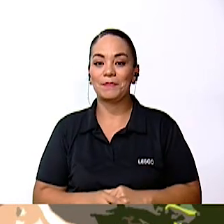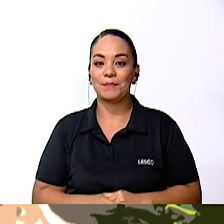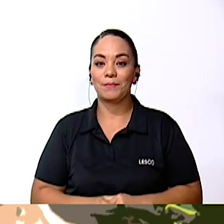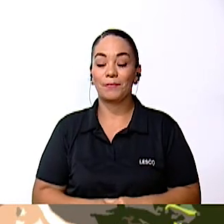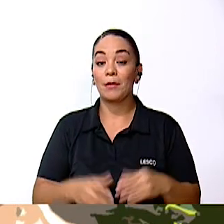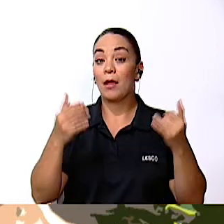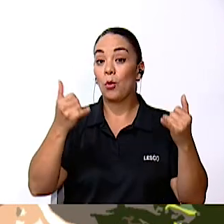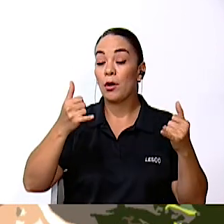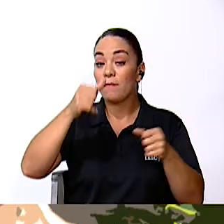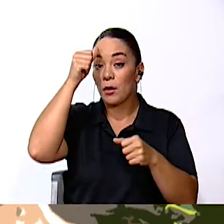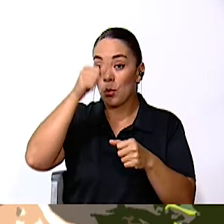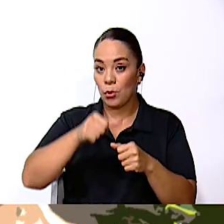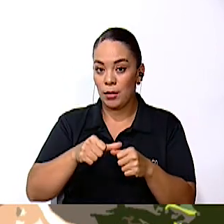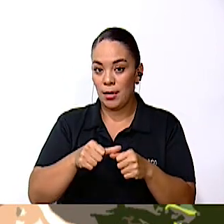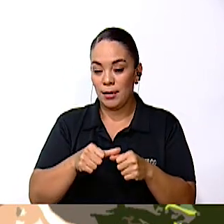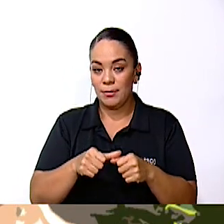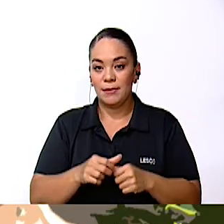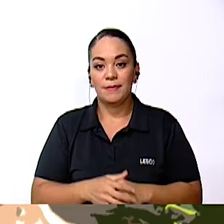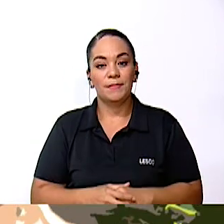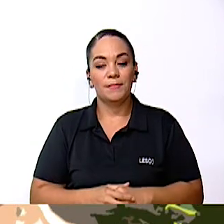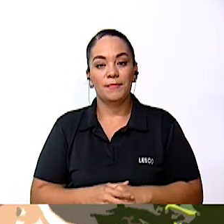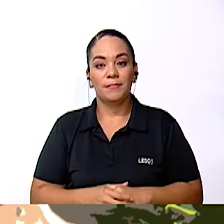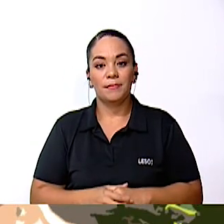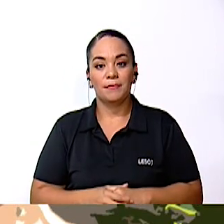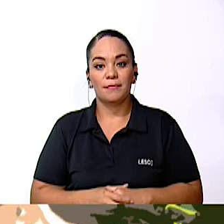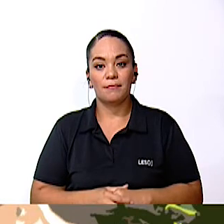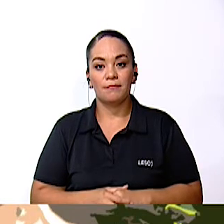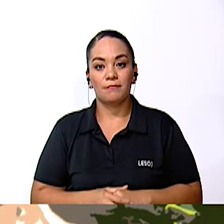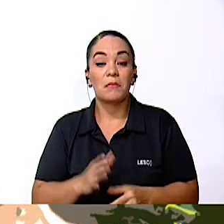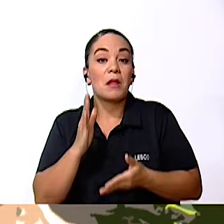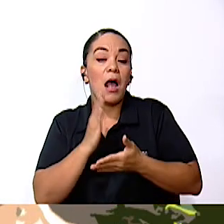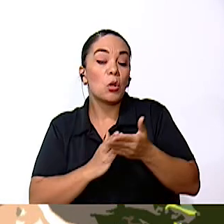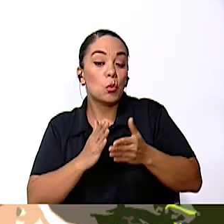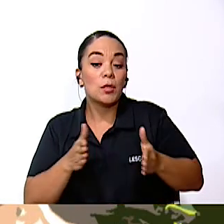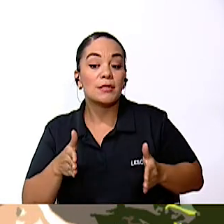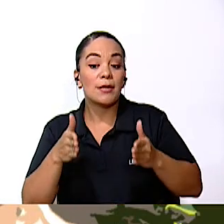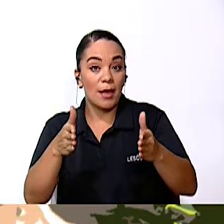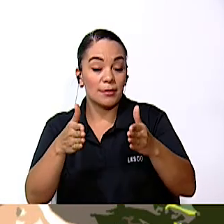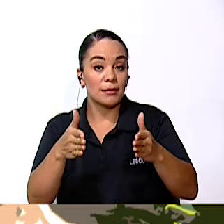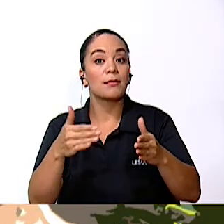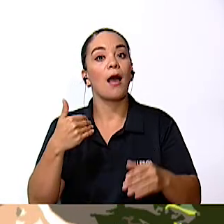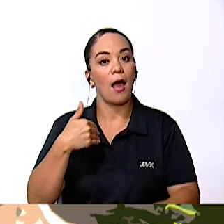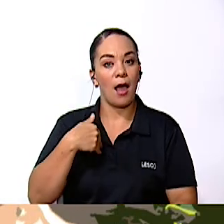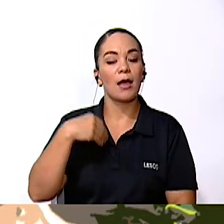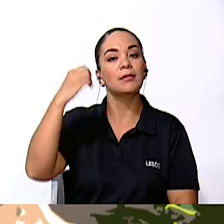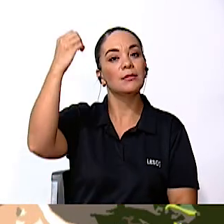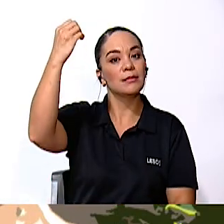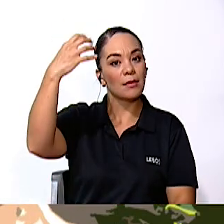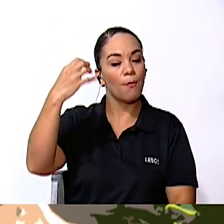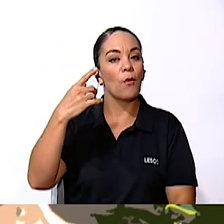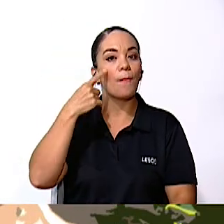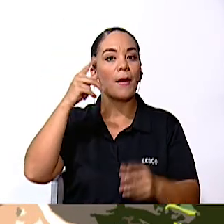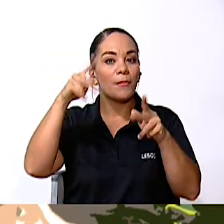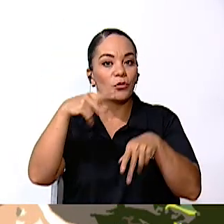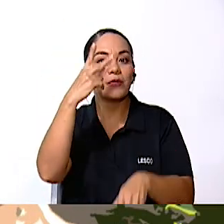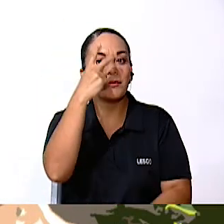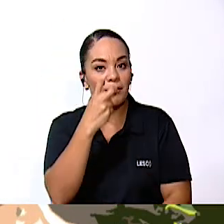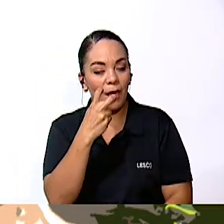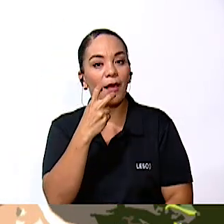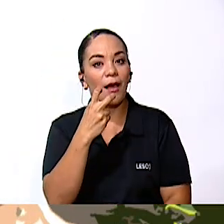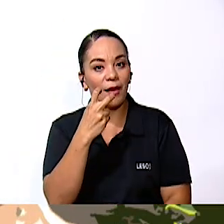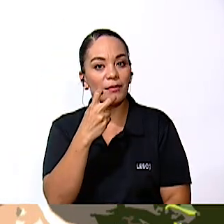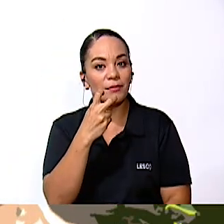recordar Que por ejemplo En algunas calles Tenemos semáforos Para las personas No videntes Que son las que tienen Ese